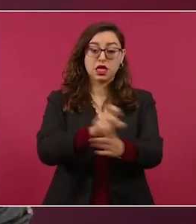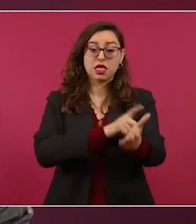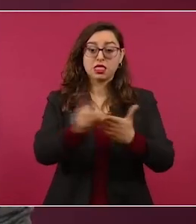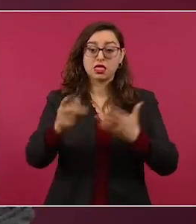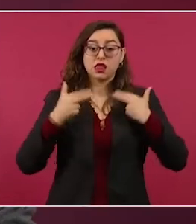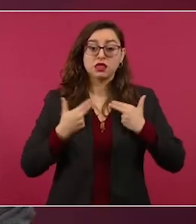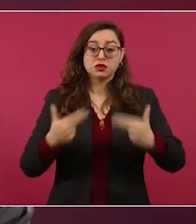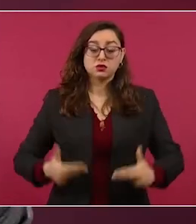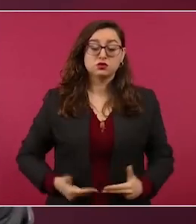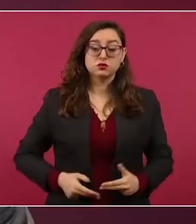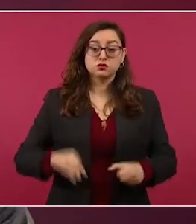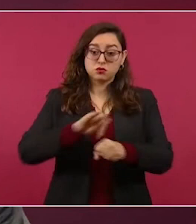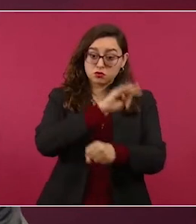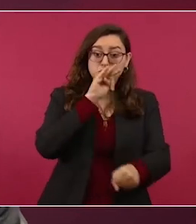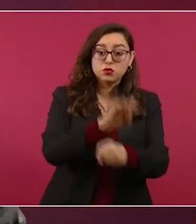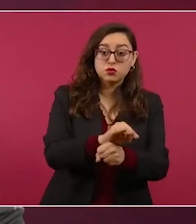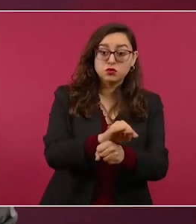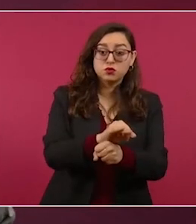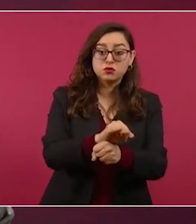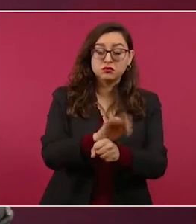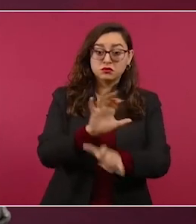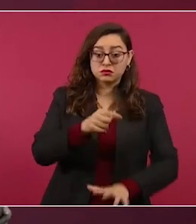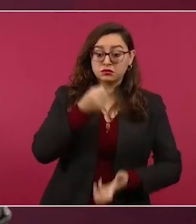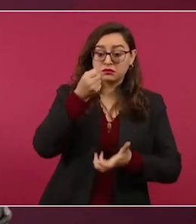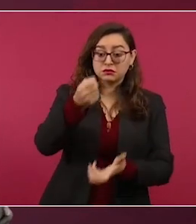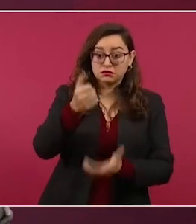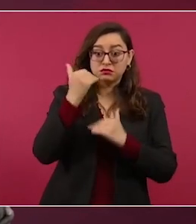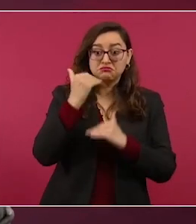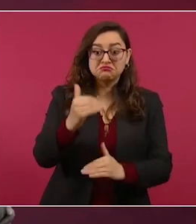humanos, no tiene límite en el presupuesto.